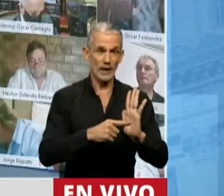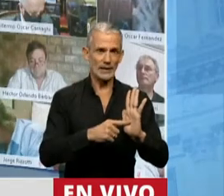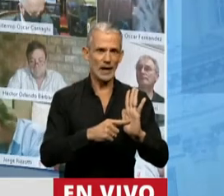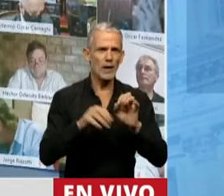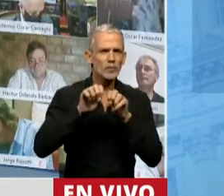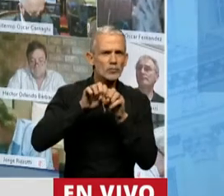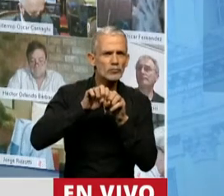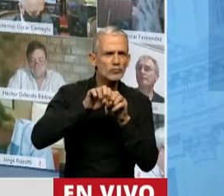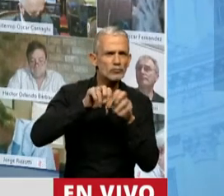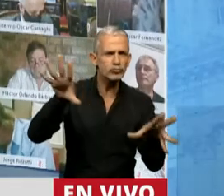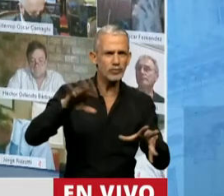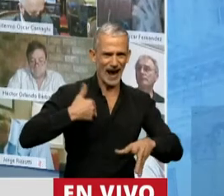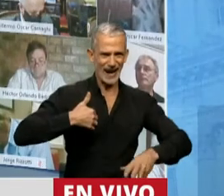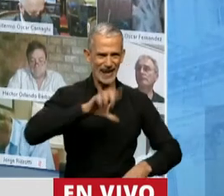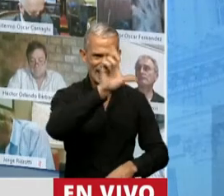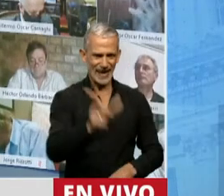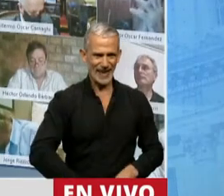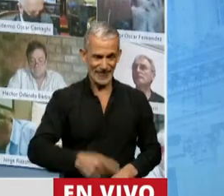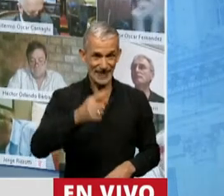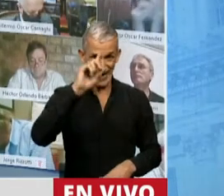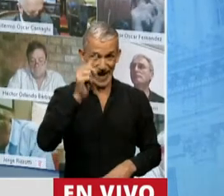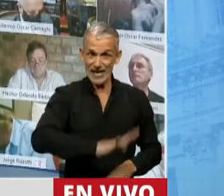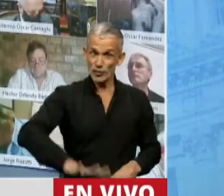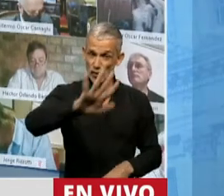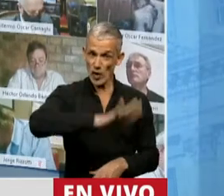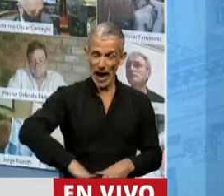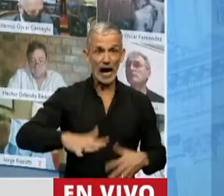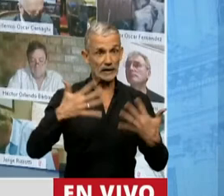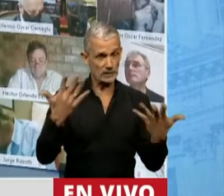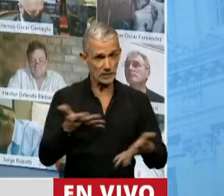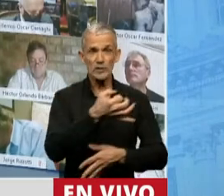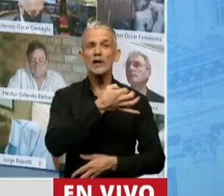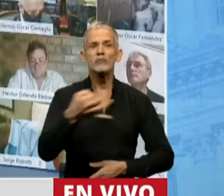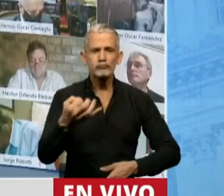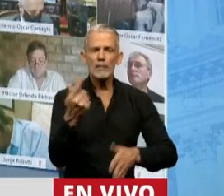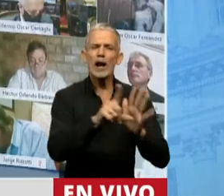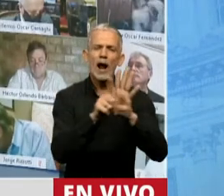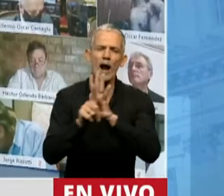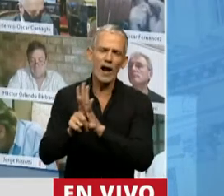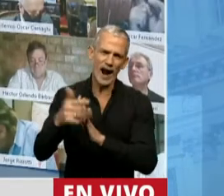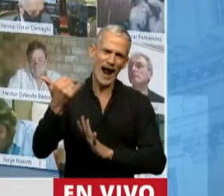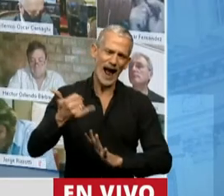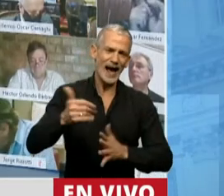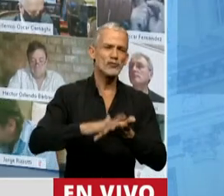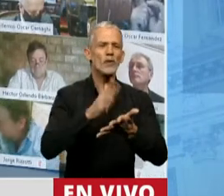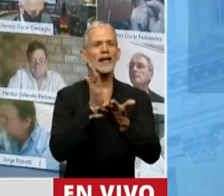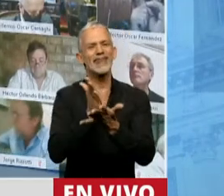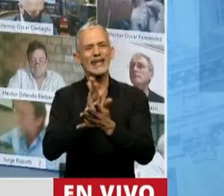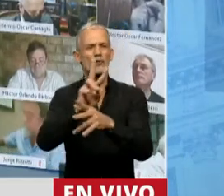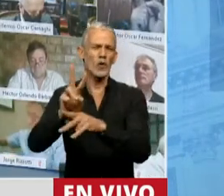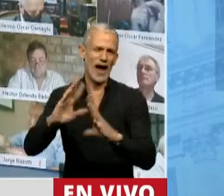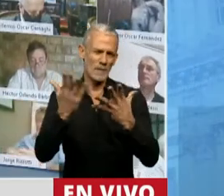interior de nuestro país, a nivel nacional. Y es cierto que hay muchas leyes de derecho